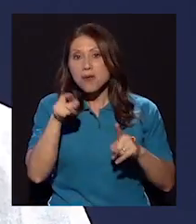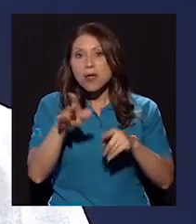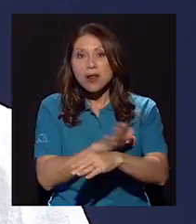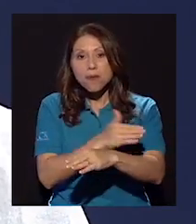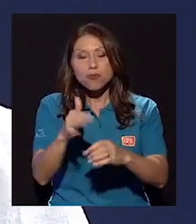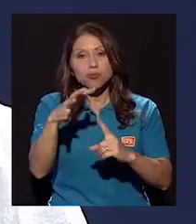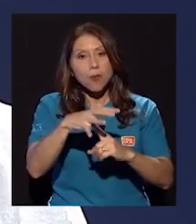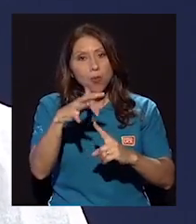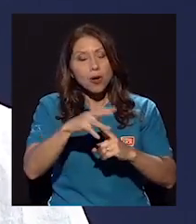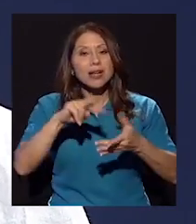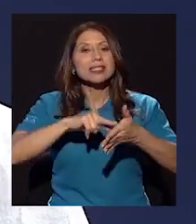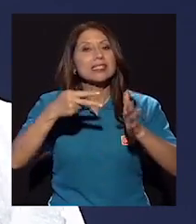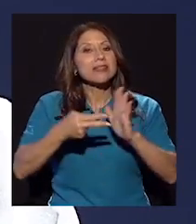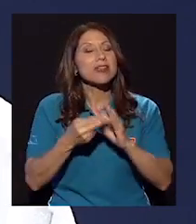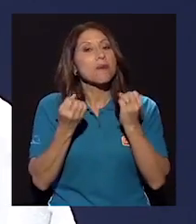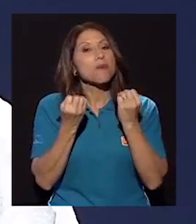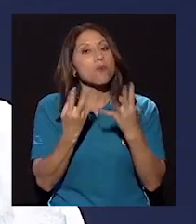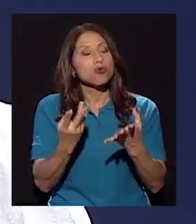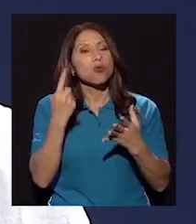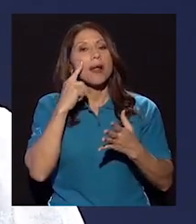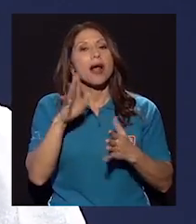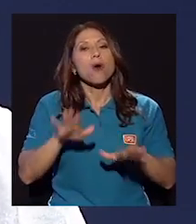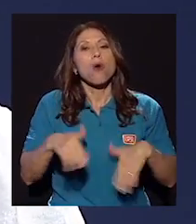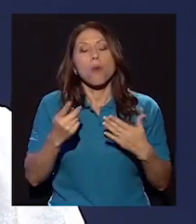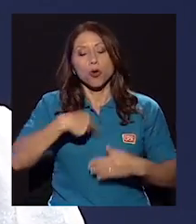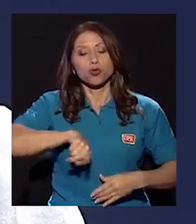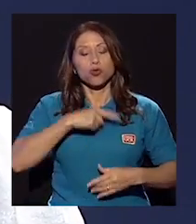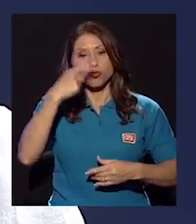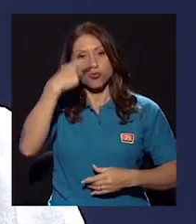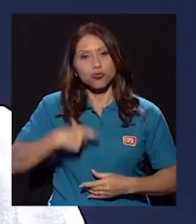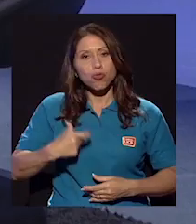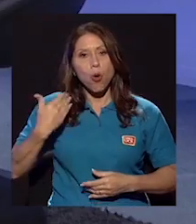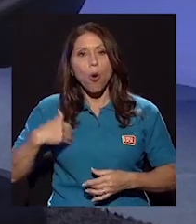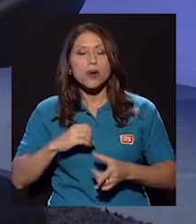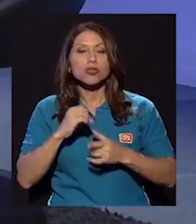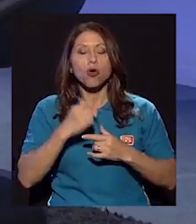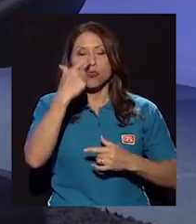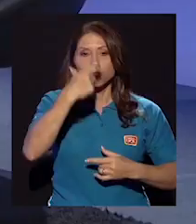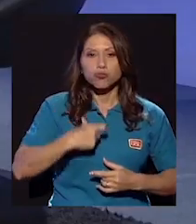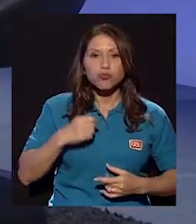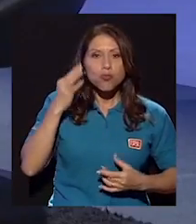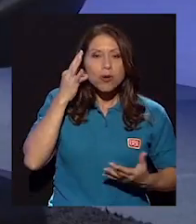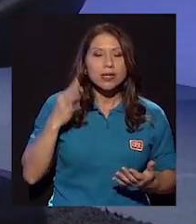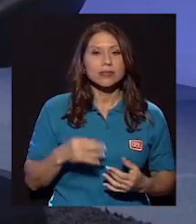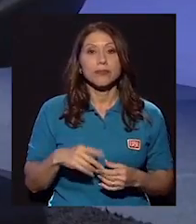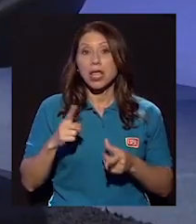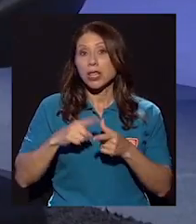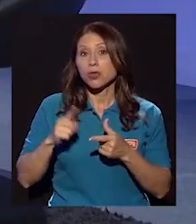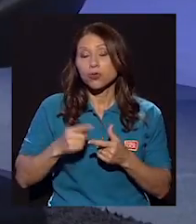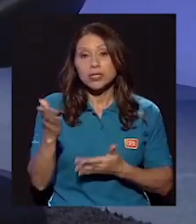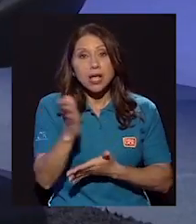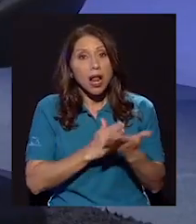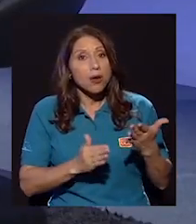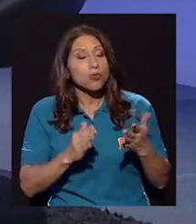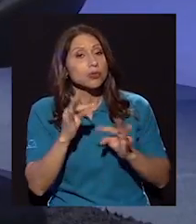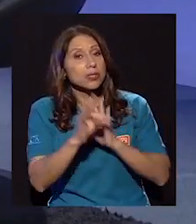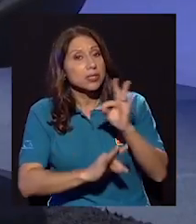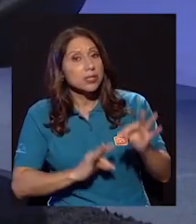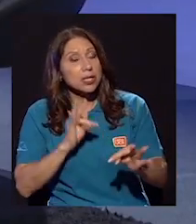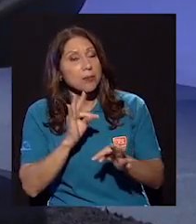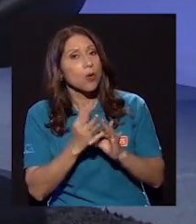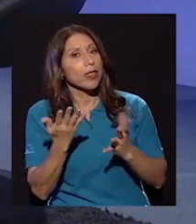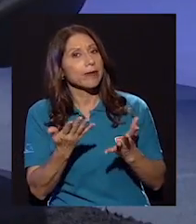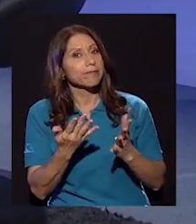tiene mucho que decir en cómo nos convertimos en hombres o cómo nos convertimos en mujeres. Entonces, ¿podríamos dar algún tipo de señales para